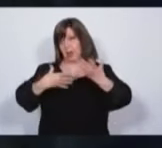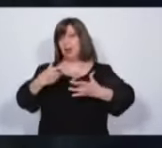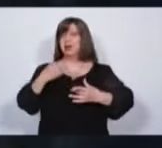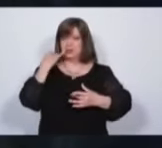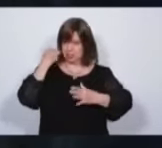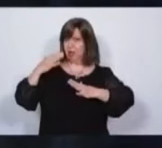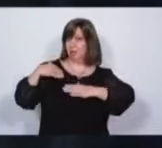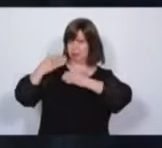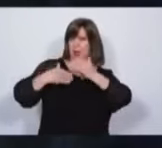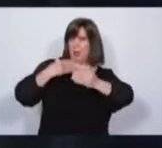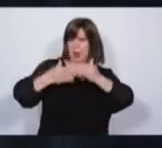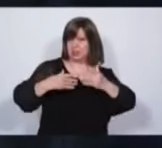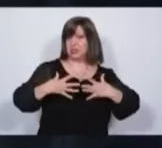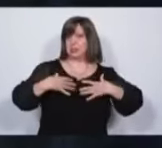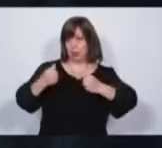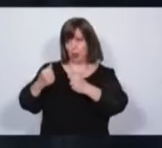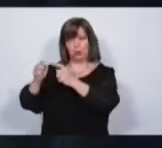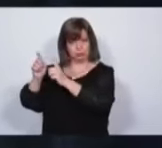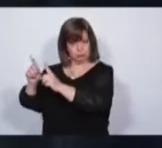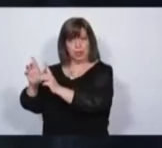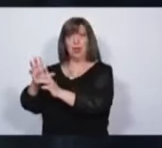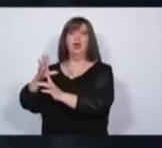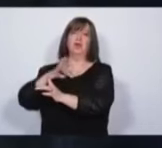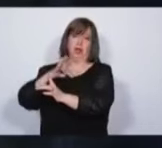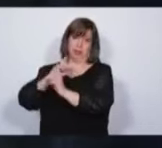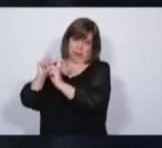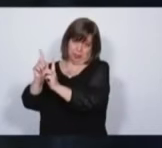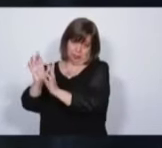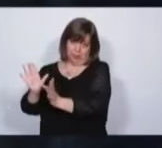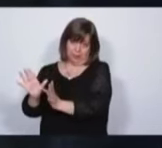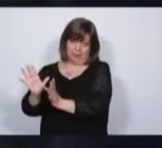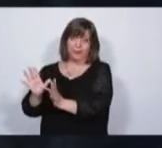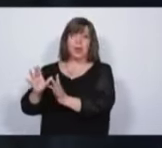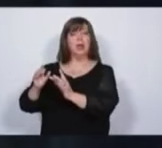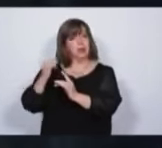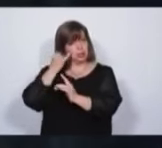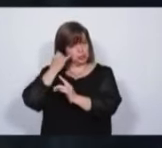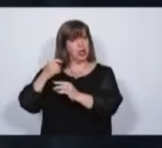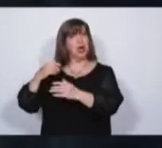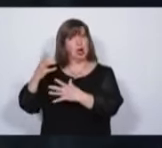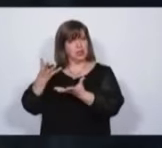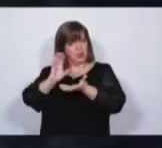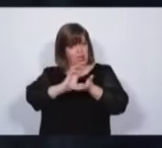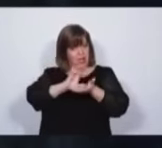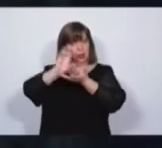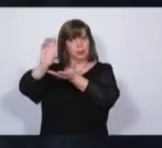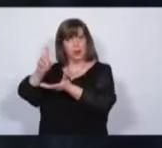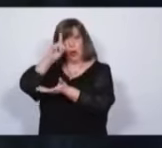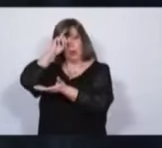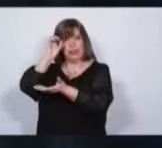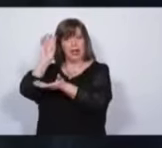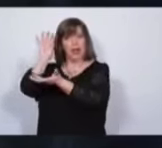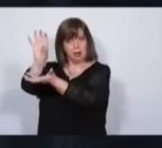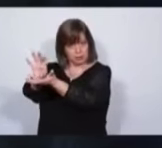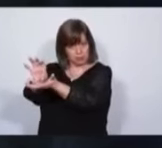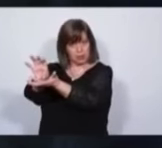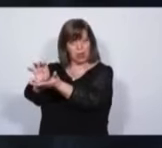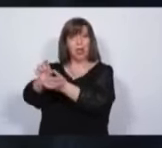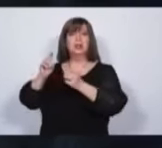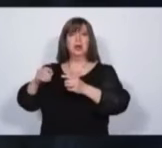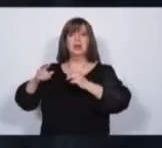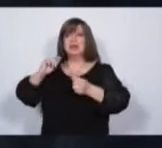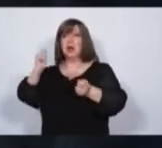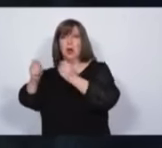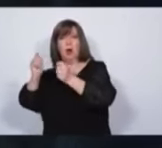avances sustantivos en salud, no lo suficiente, pero hay una gran inversión en los hospitales públicos. Se han